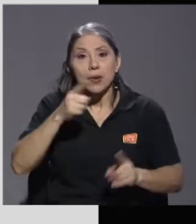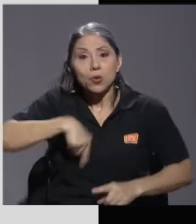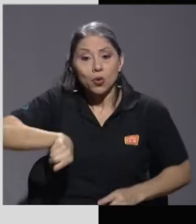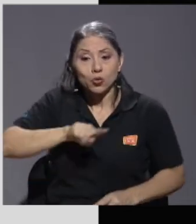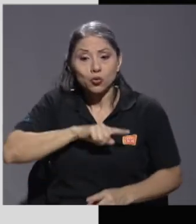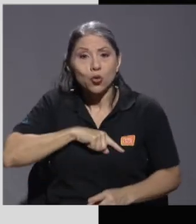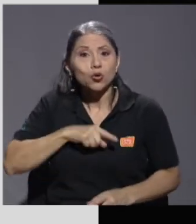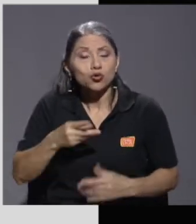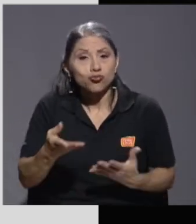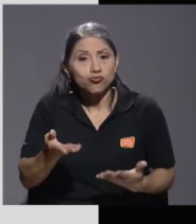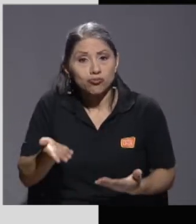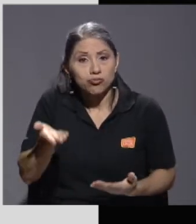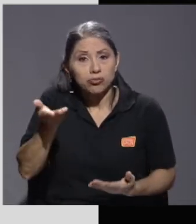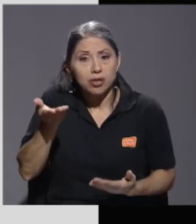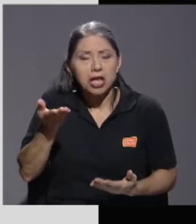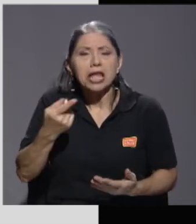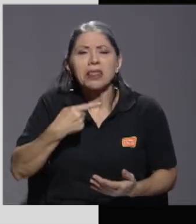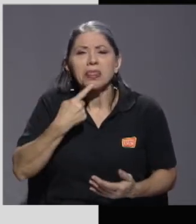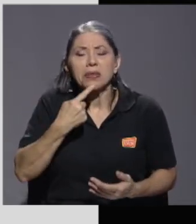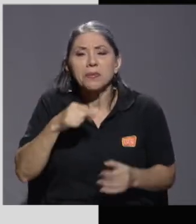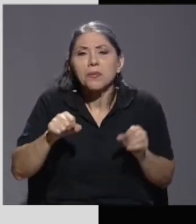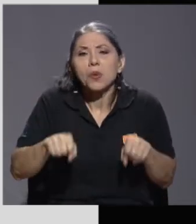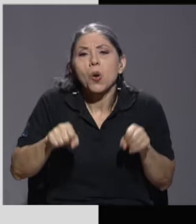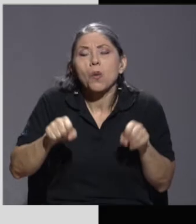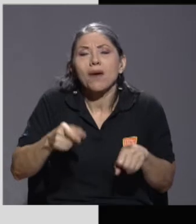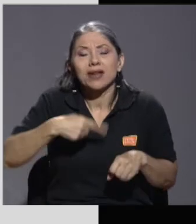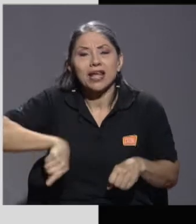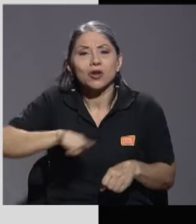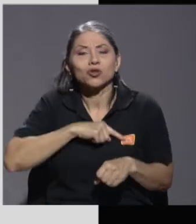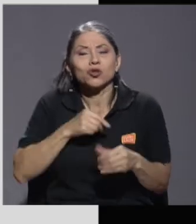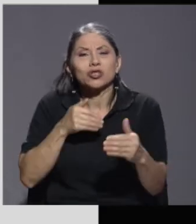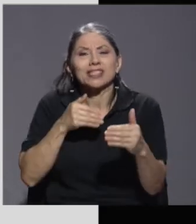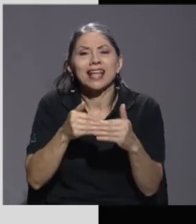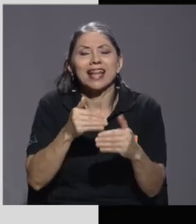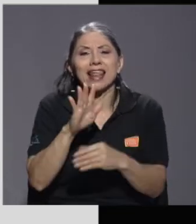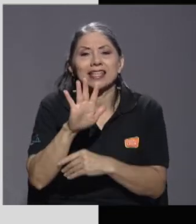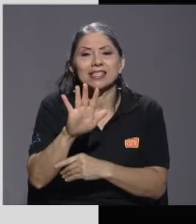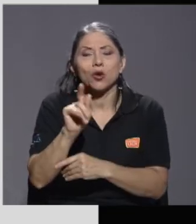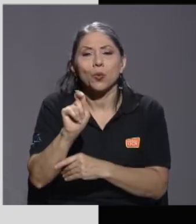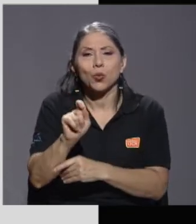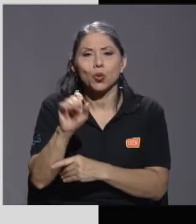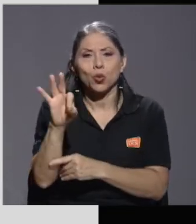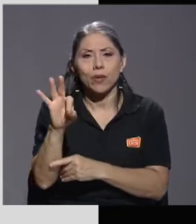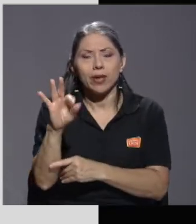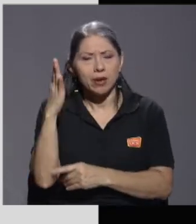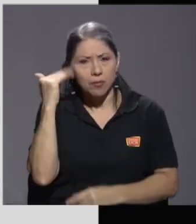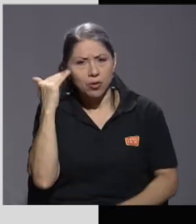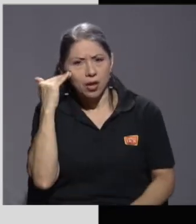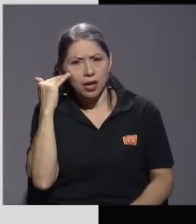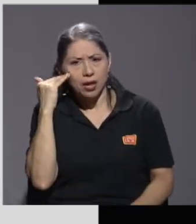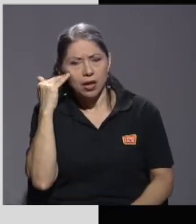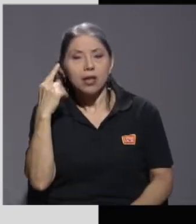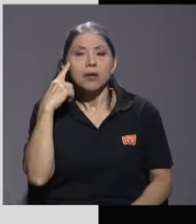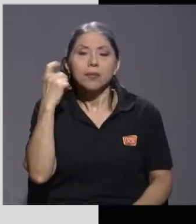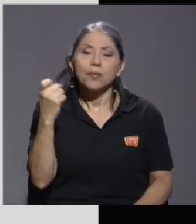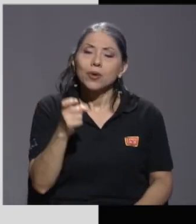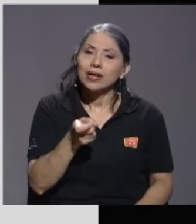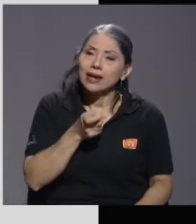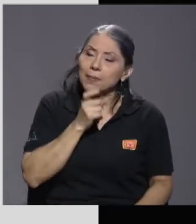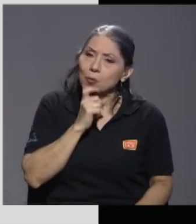pensábamos, de hecho, es que es probable que estemos cerca del 5.9. ¿Por qué? Porque era muy difícil mantener la